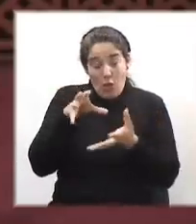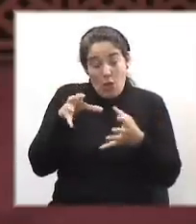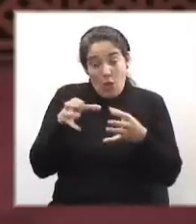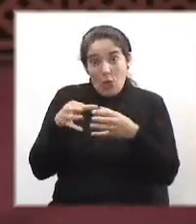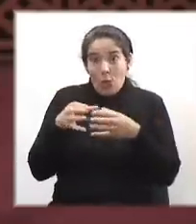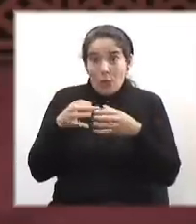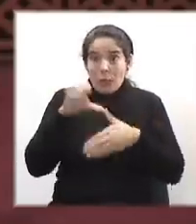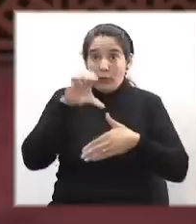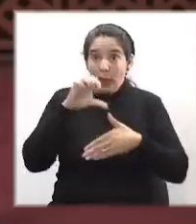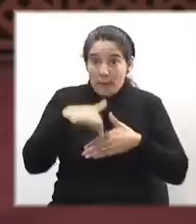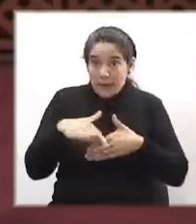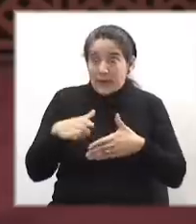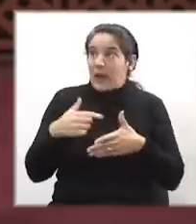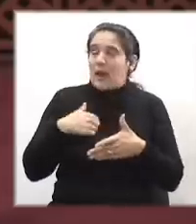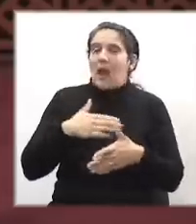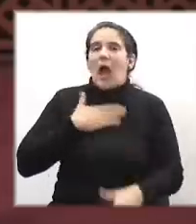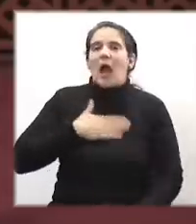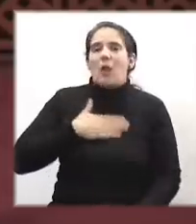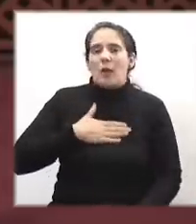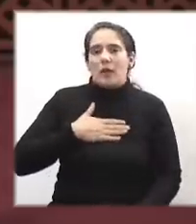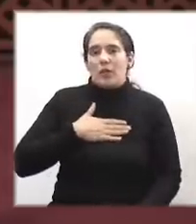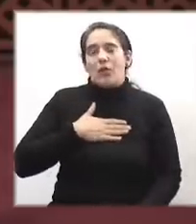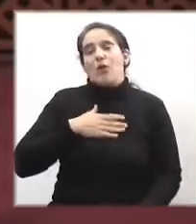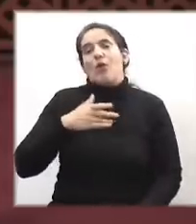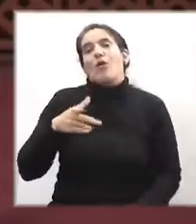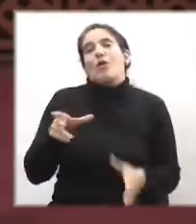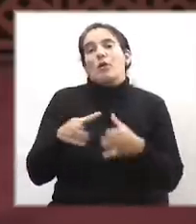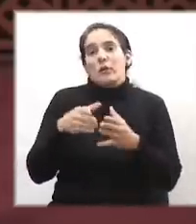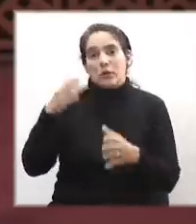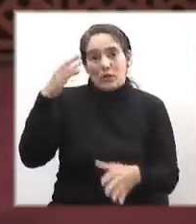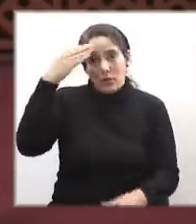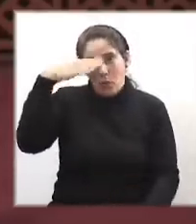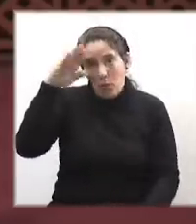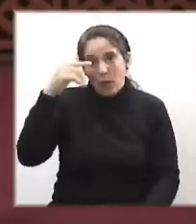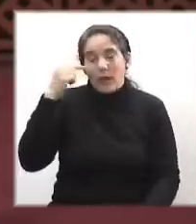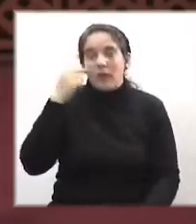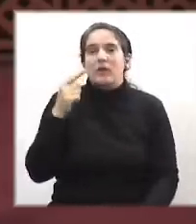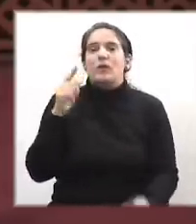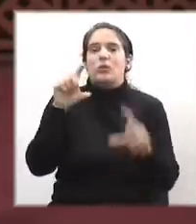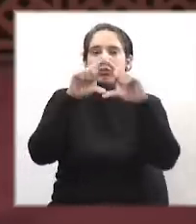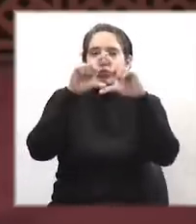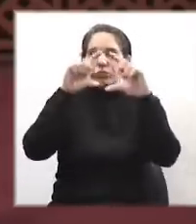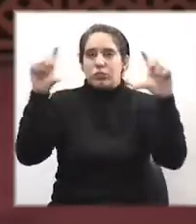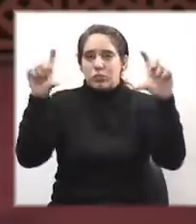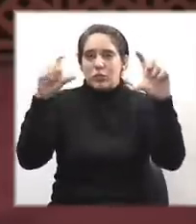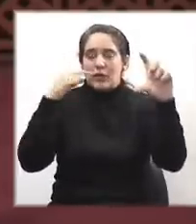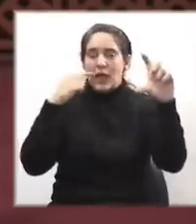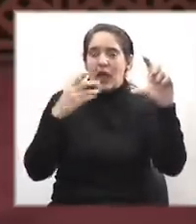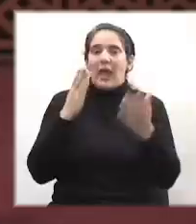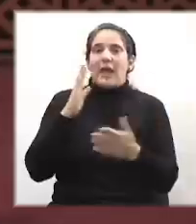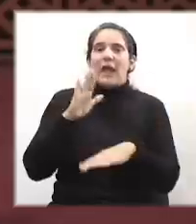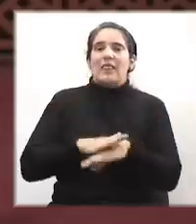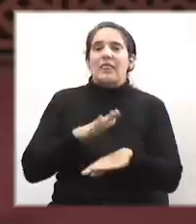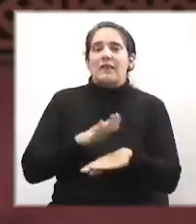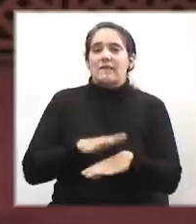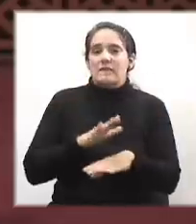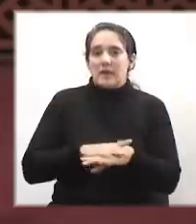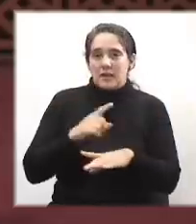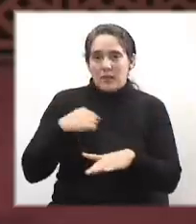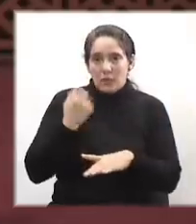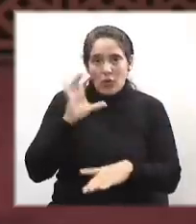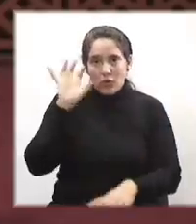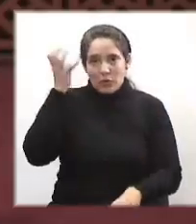las propuestas estratégicas del régimen cubano, bajo el eslogan El deber de todos revolucionarios es hacer la